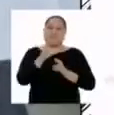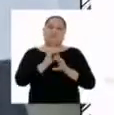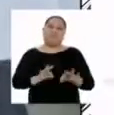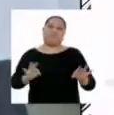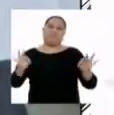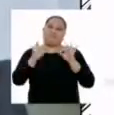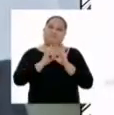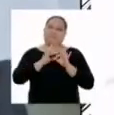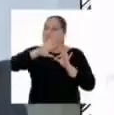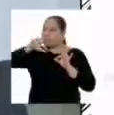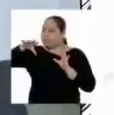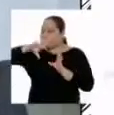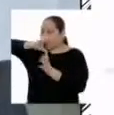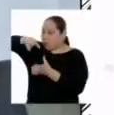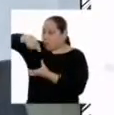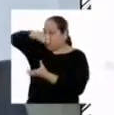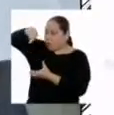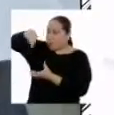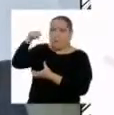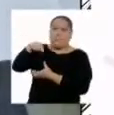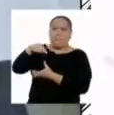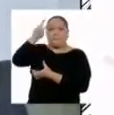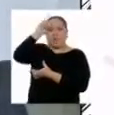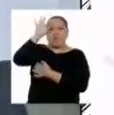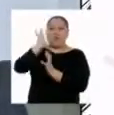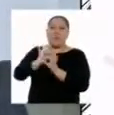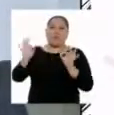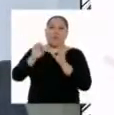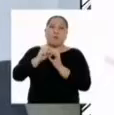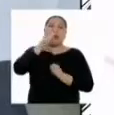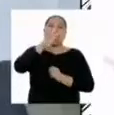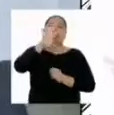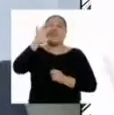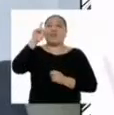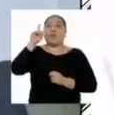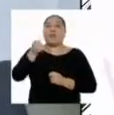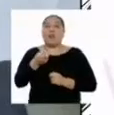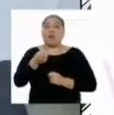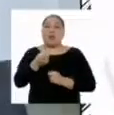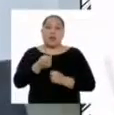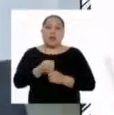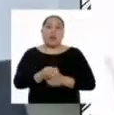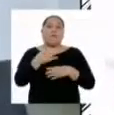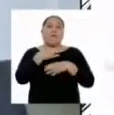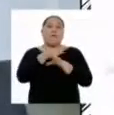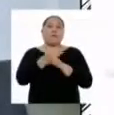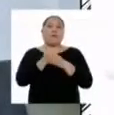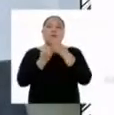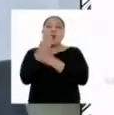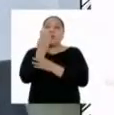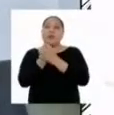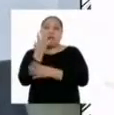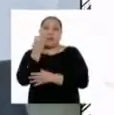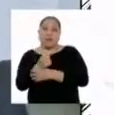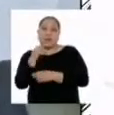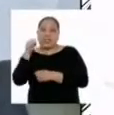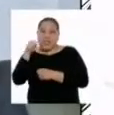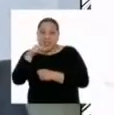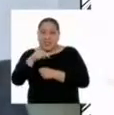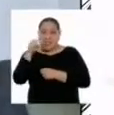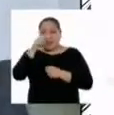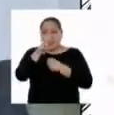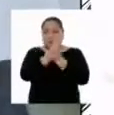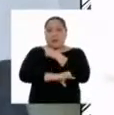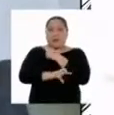importante en el mundo, porque tenemos más de 25 mil especies de plantas en el país, y aún quedan muchas desconocidas.